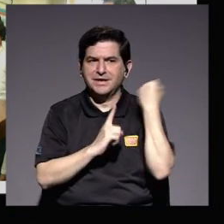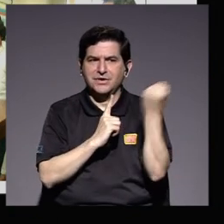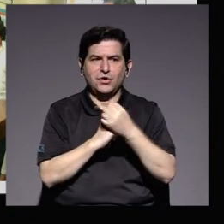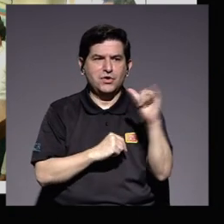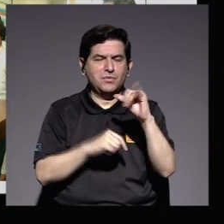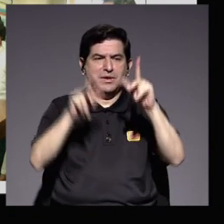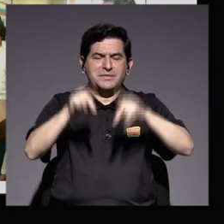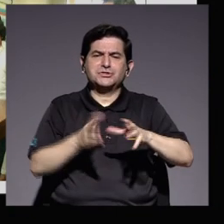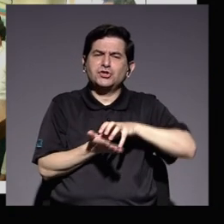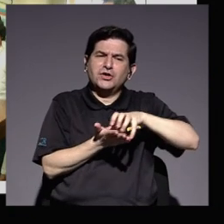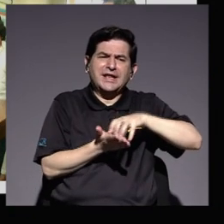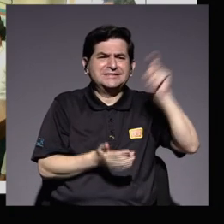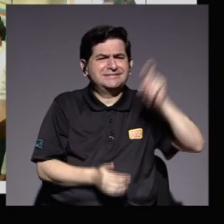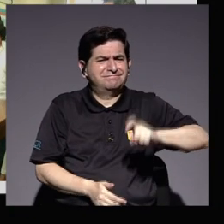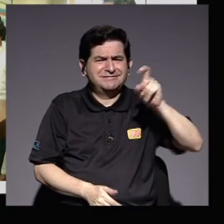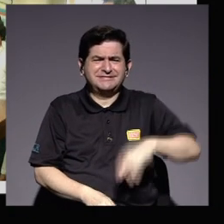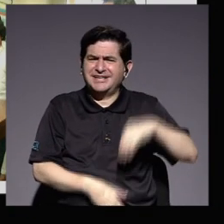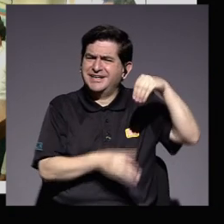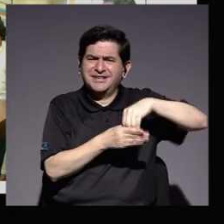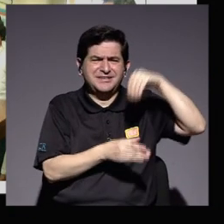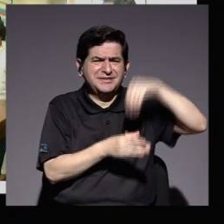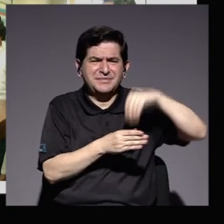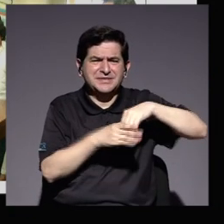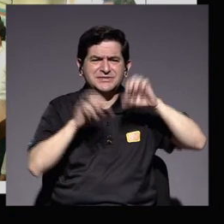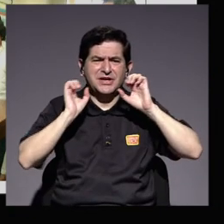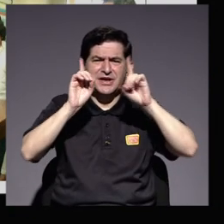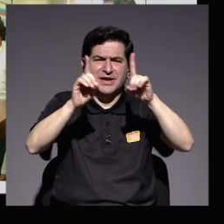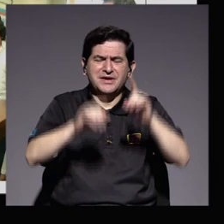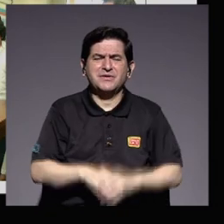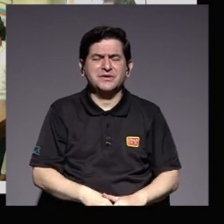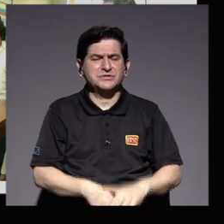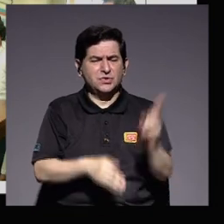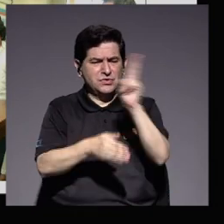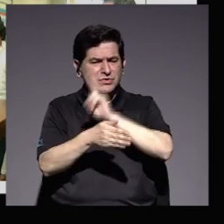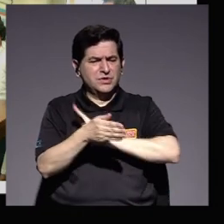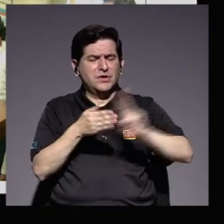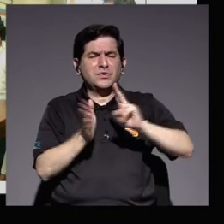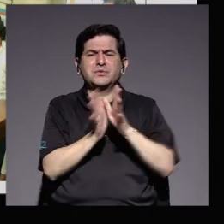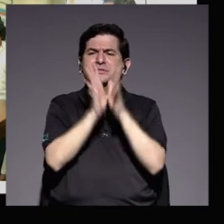hay quienes dudan de la necesidad de invertir en la educación superior pública.